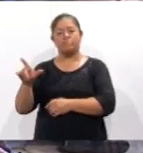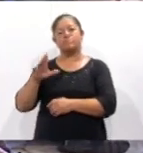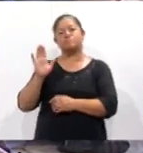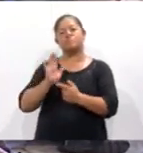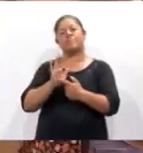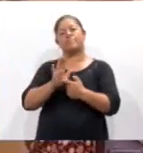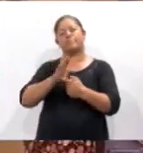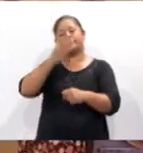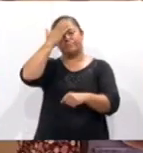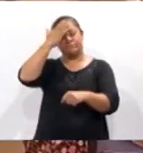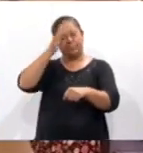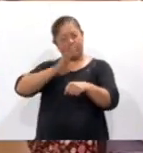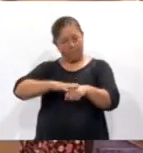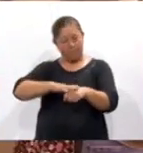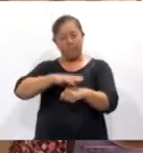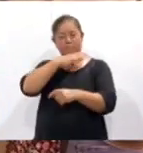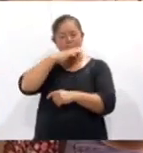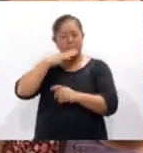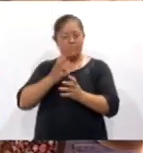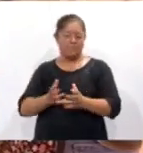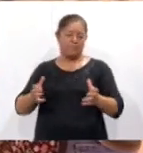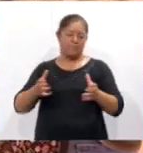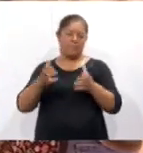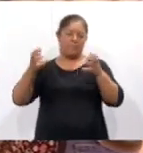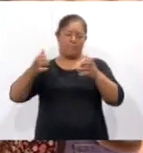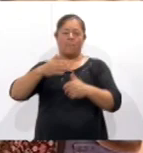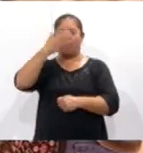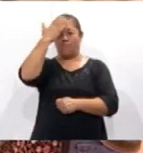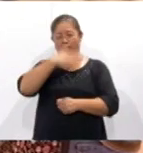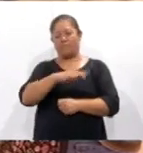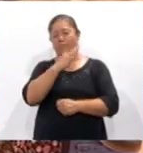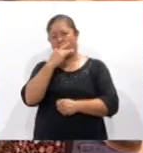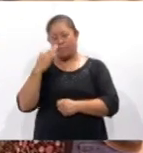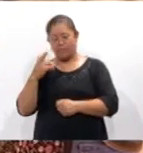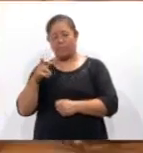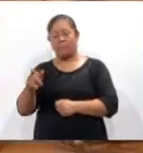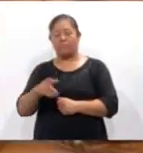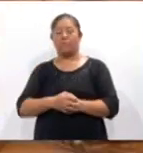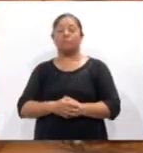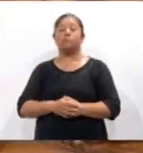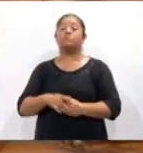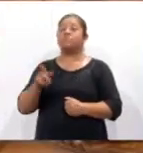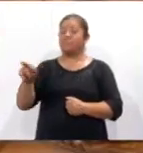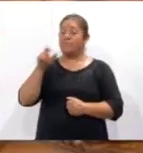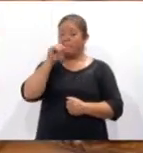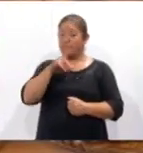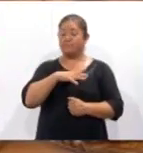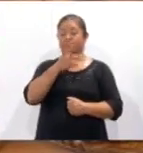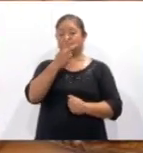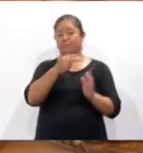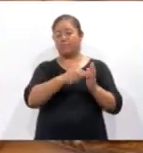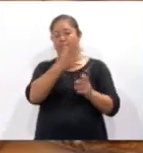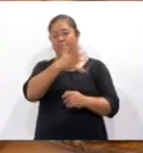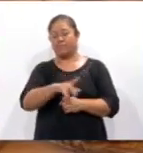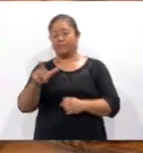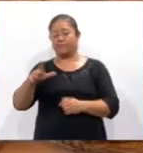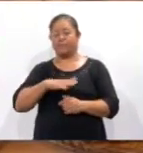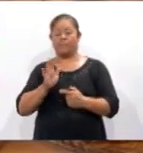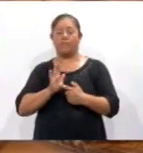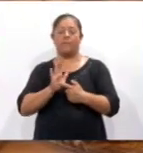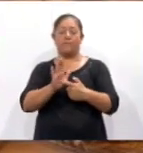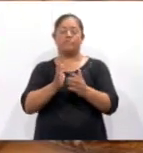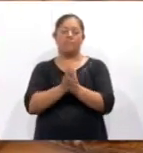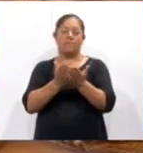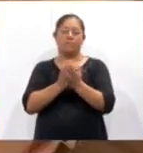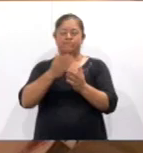del ciclo Sabores y Saberes en Tlaxcala. La también promotora cultural, publicó en 2010 el libro Memorias en